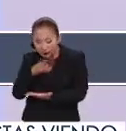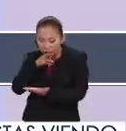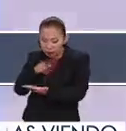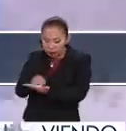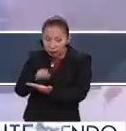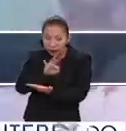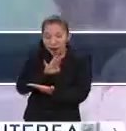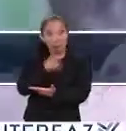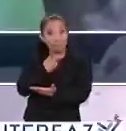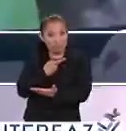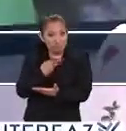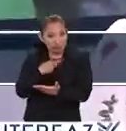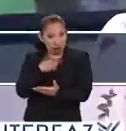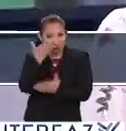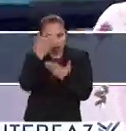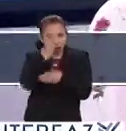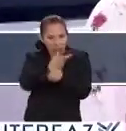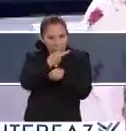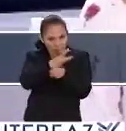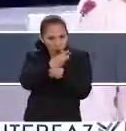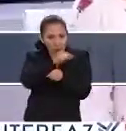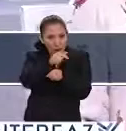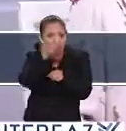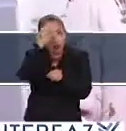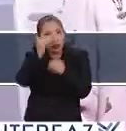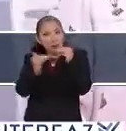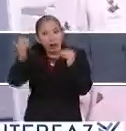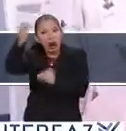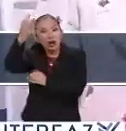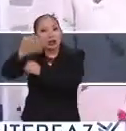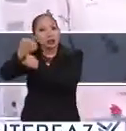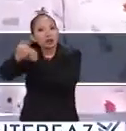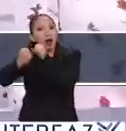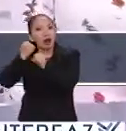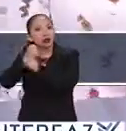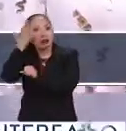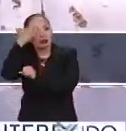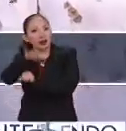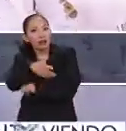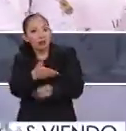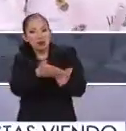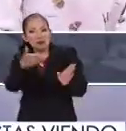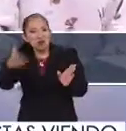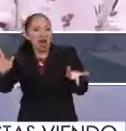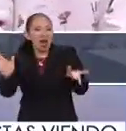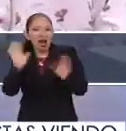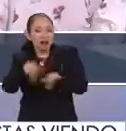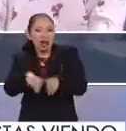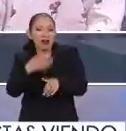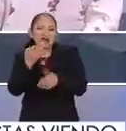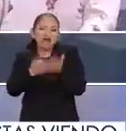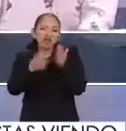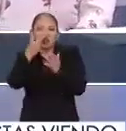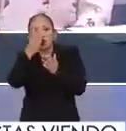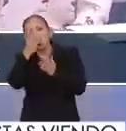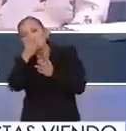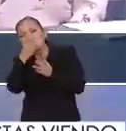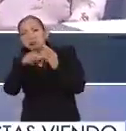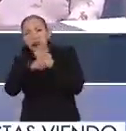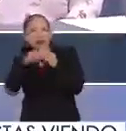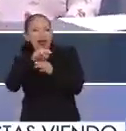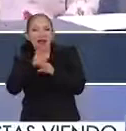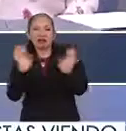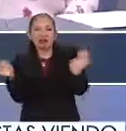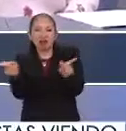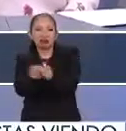probablemente esa persona tenga conocimiento hasta el quinto grado de primaria. Entonces, seguramente ya le faltarán dos o tres materias